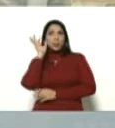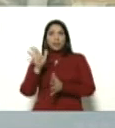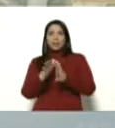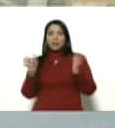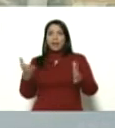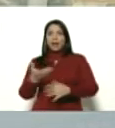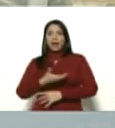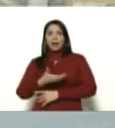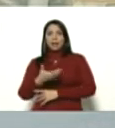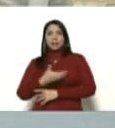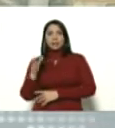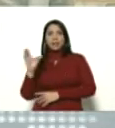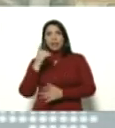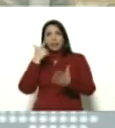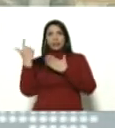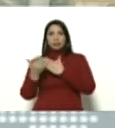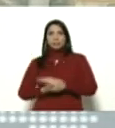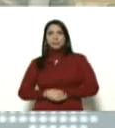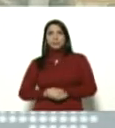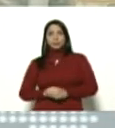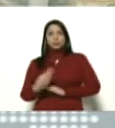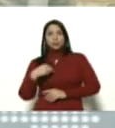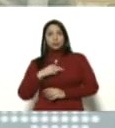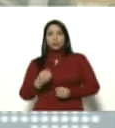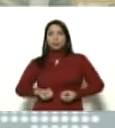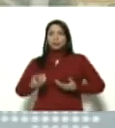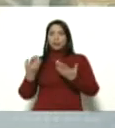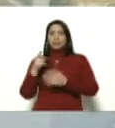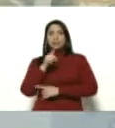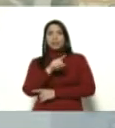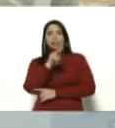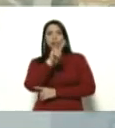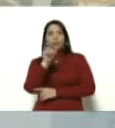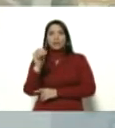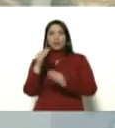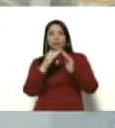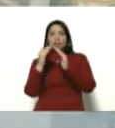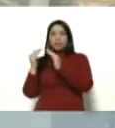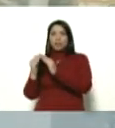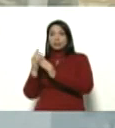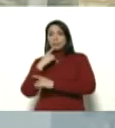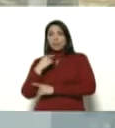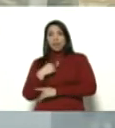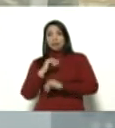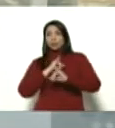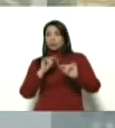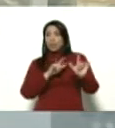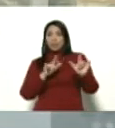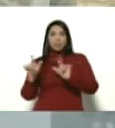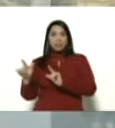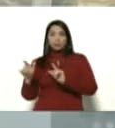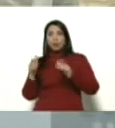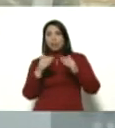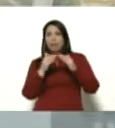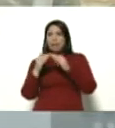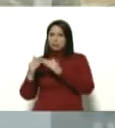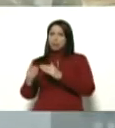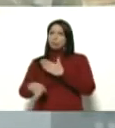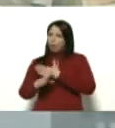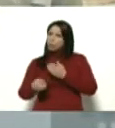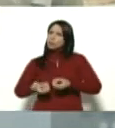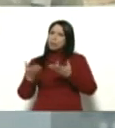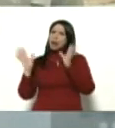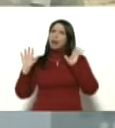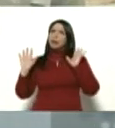alcaldesa de Caracas. Allá vamos a entregar 120 viviendas porque me dijeron, están listos los apartamentos. Yo le dije, vamos a entregarlos,